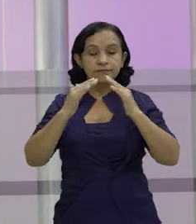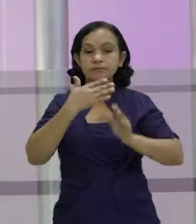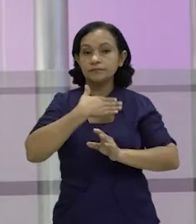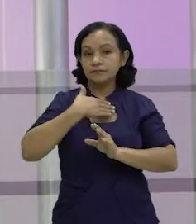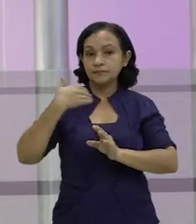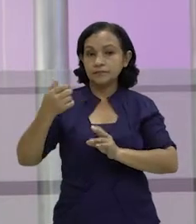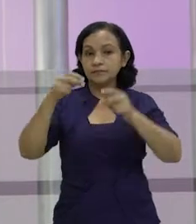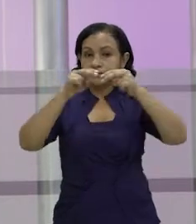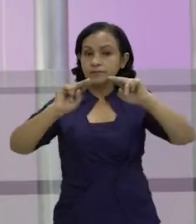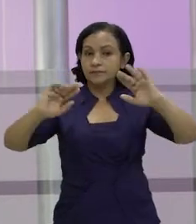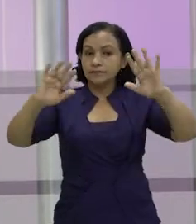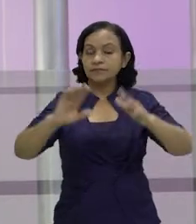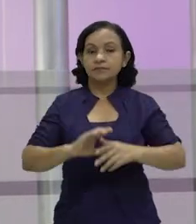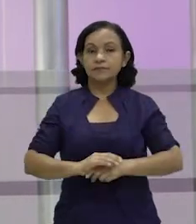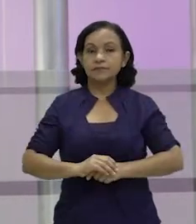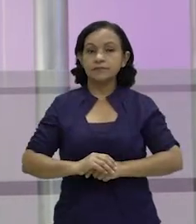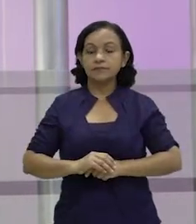mejorar el medio ambiente?